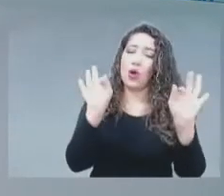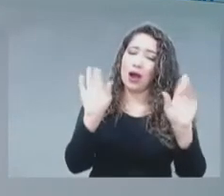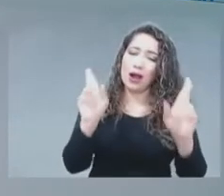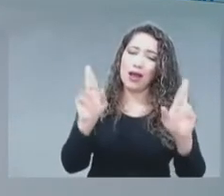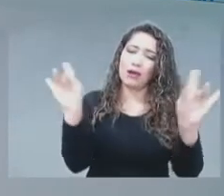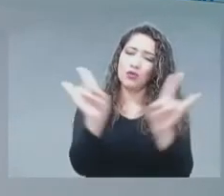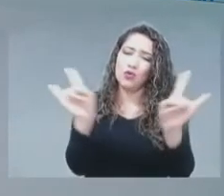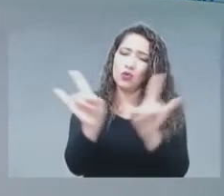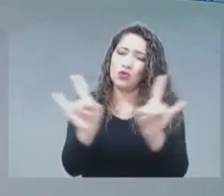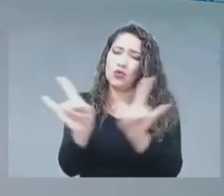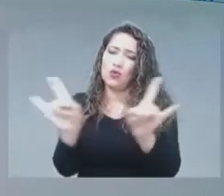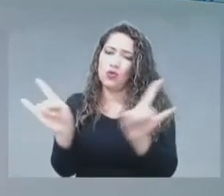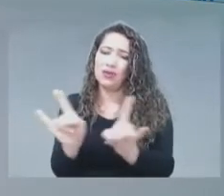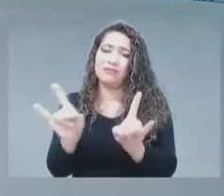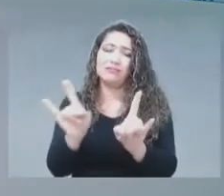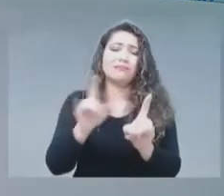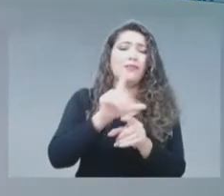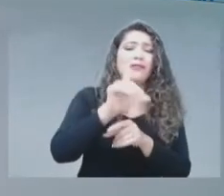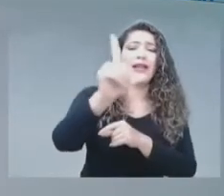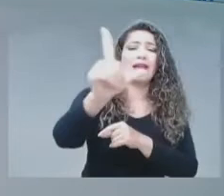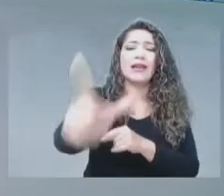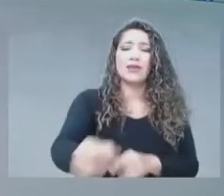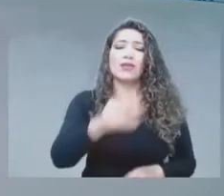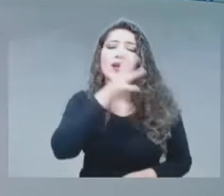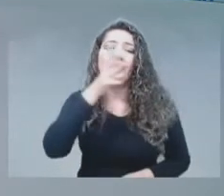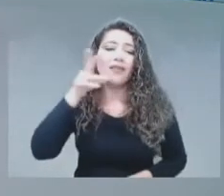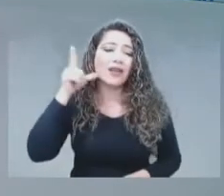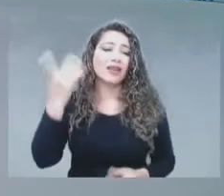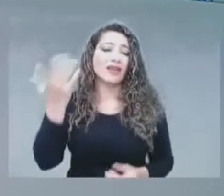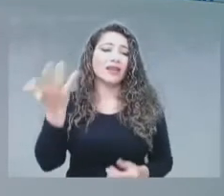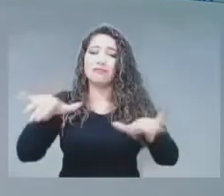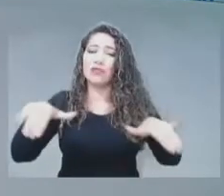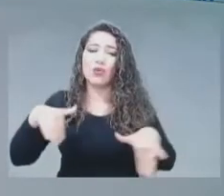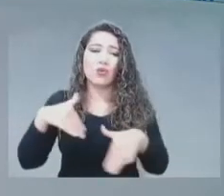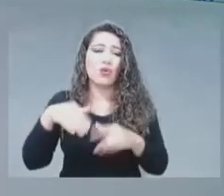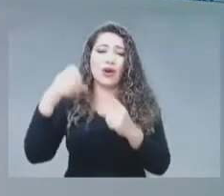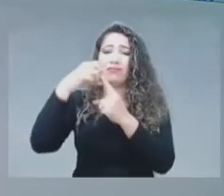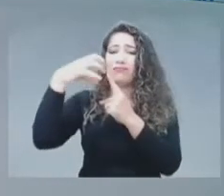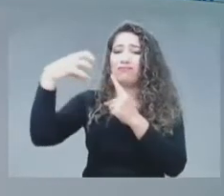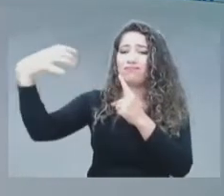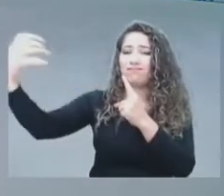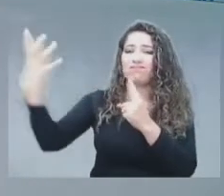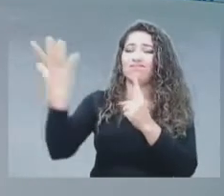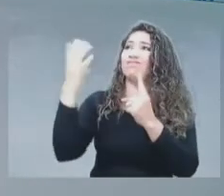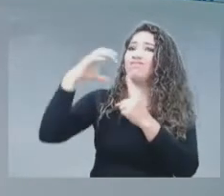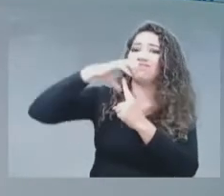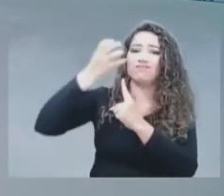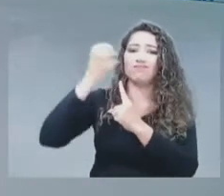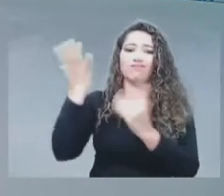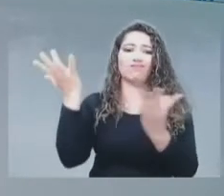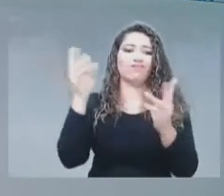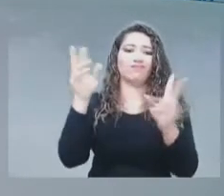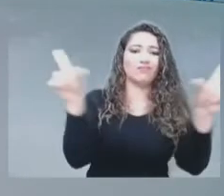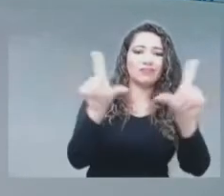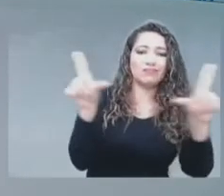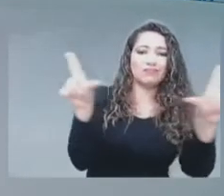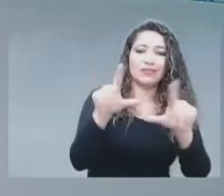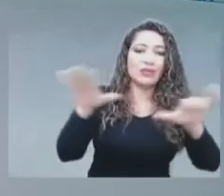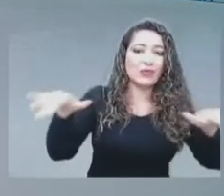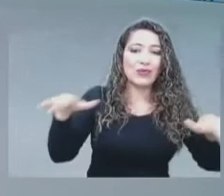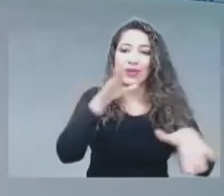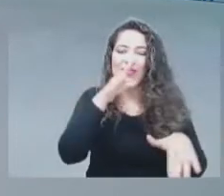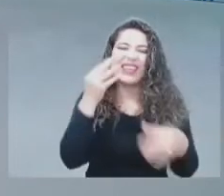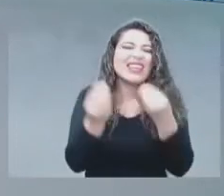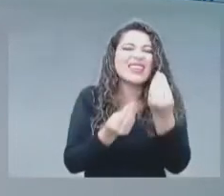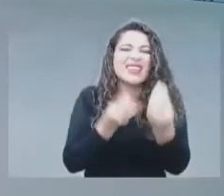apartadas, en zonas donde no llega ningún tipo de solución tecnológica. Entonces, básicamente, pues se trata de instalar unos